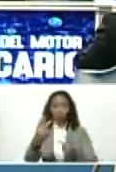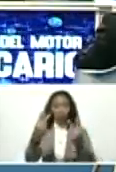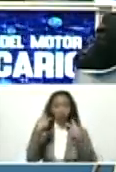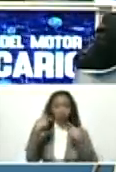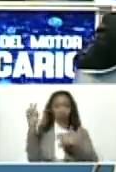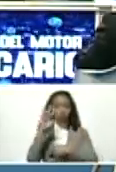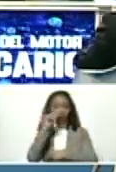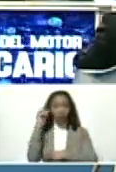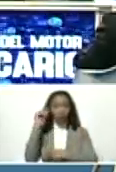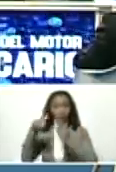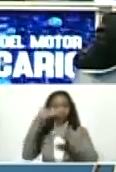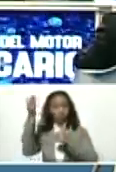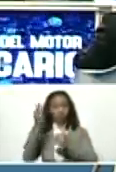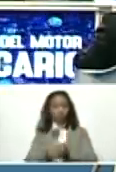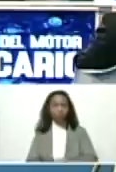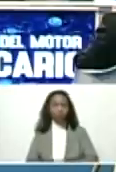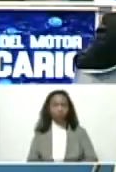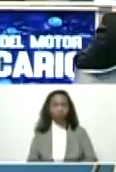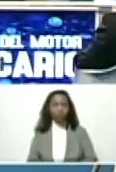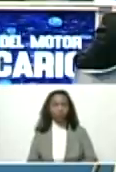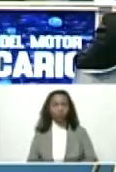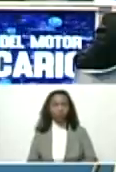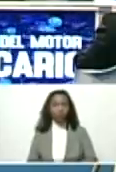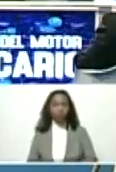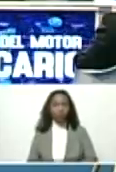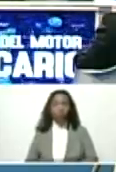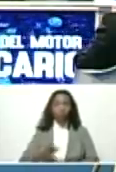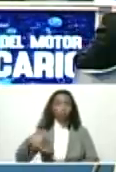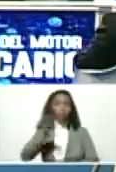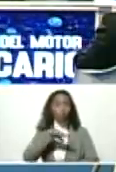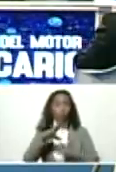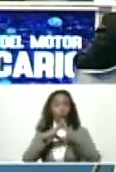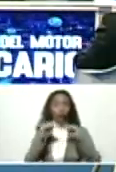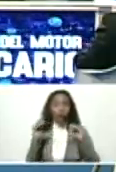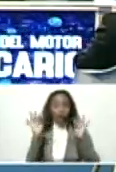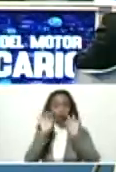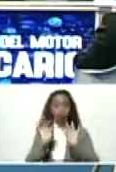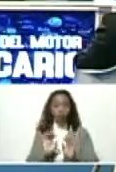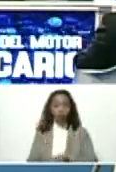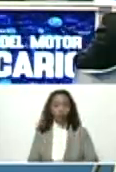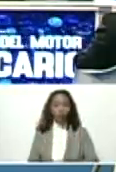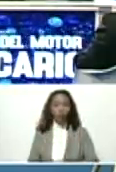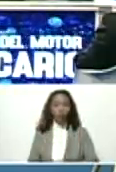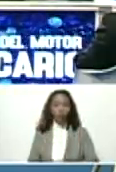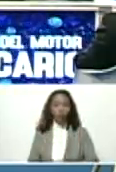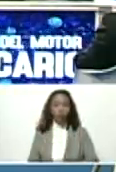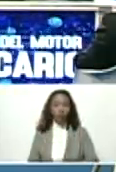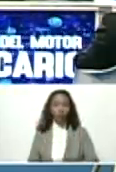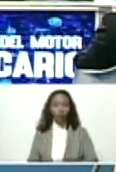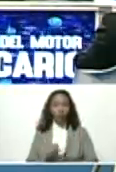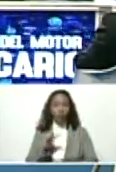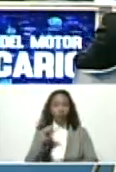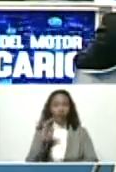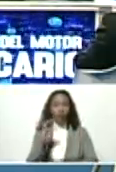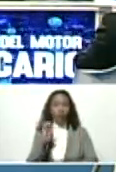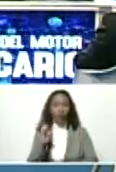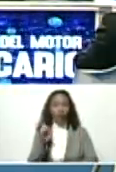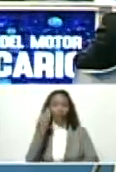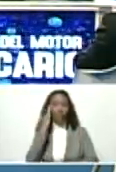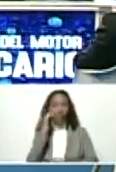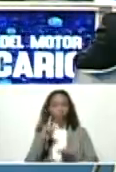escuchan en el exterior por todas las vías por streaming por Facebook